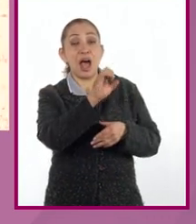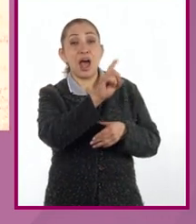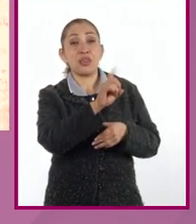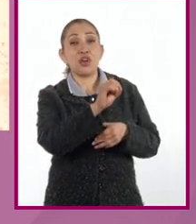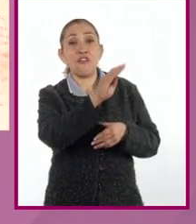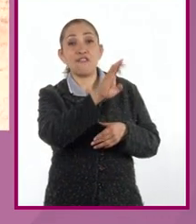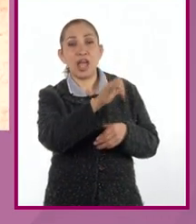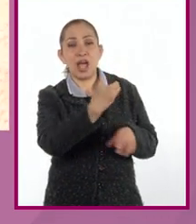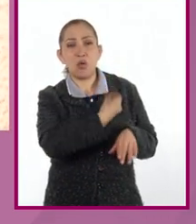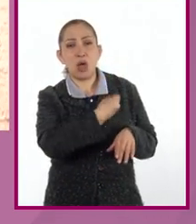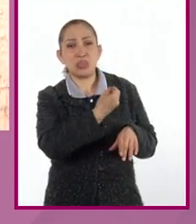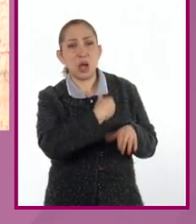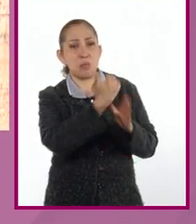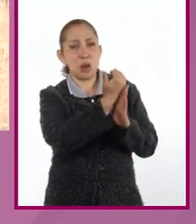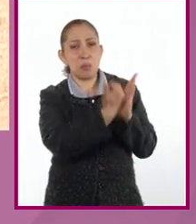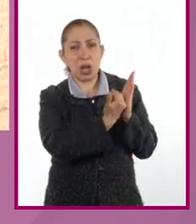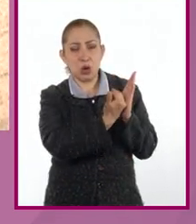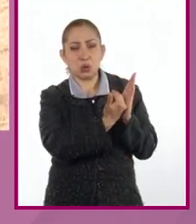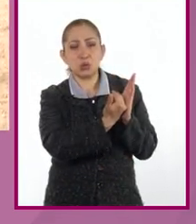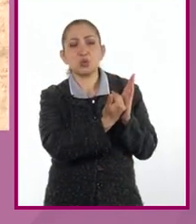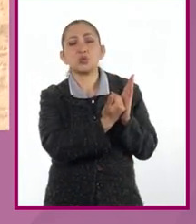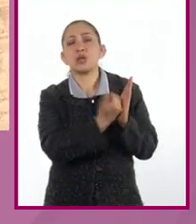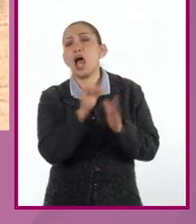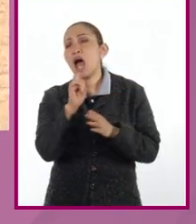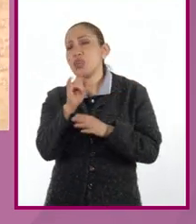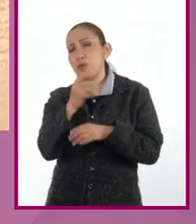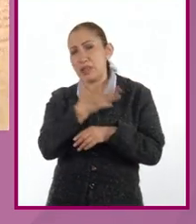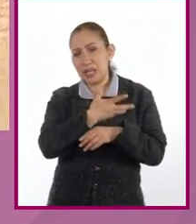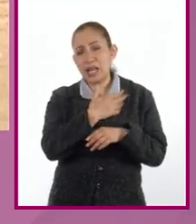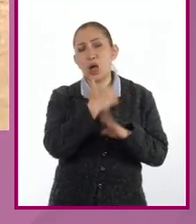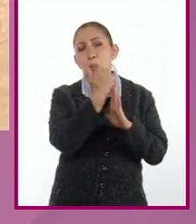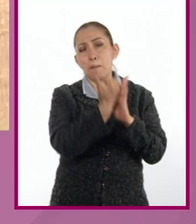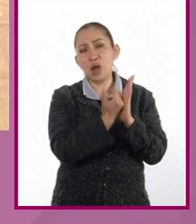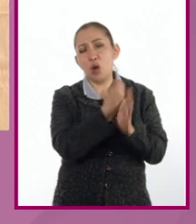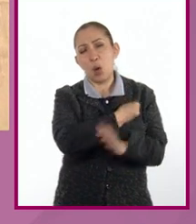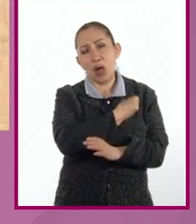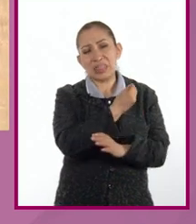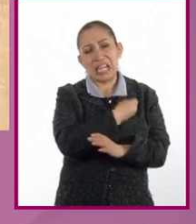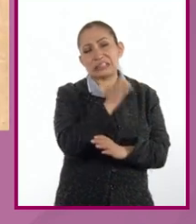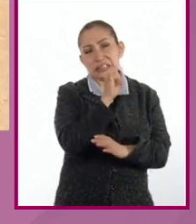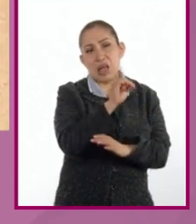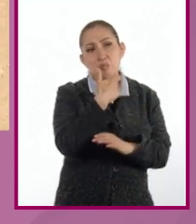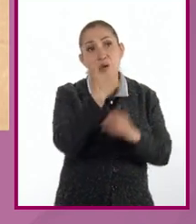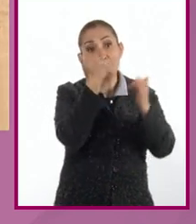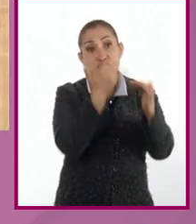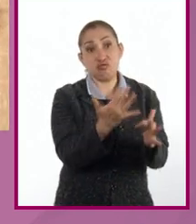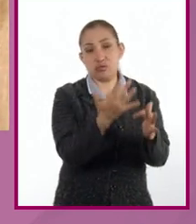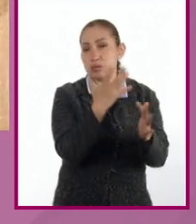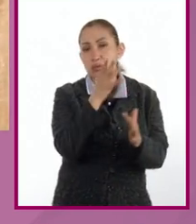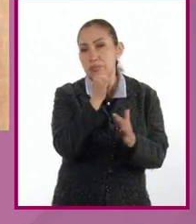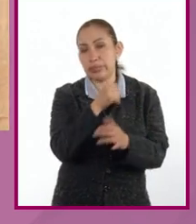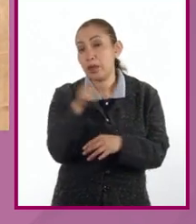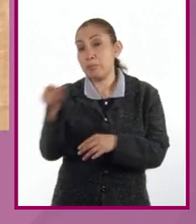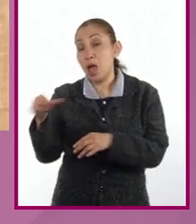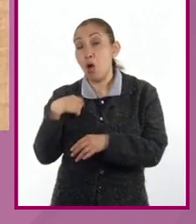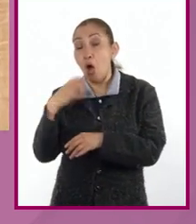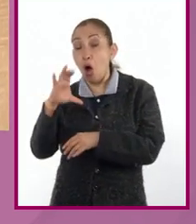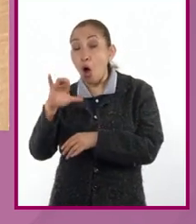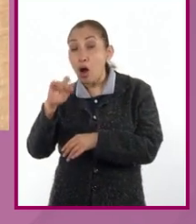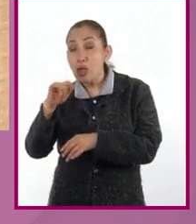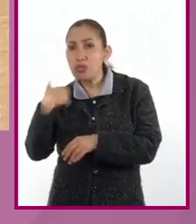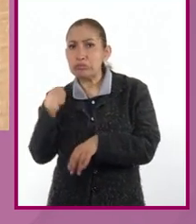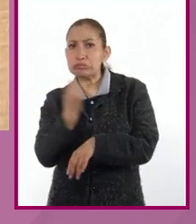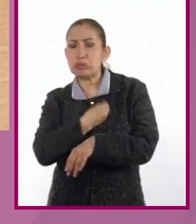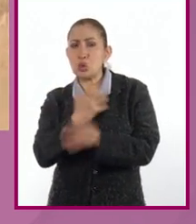adobe tiene una resistencia menor, por así decirlo. El adobe contiene resistencias menores, sí, definitivamente el concreto alcanza resistencias